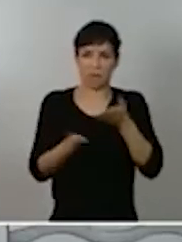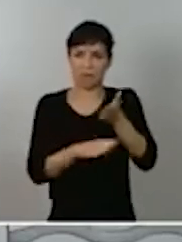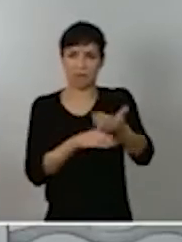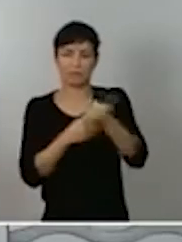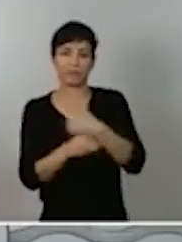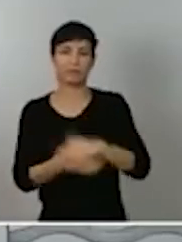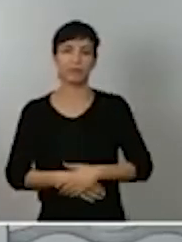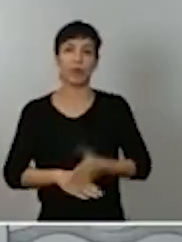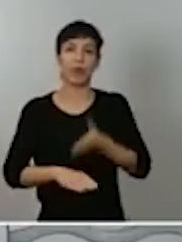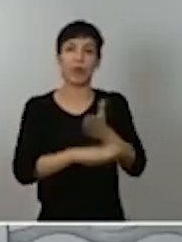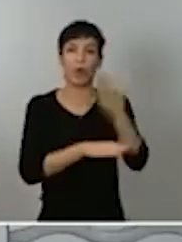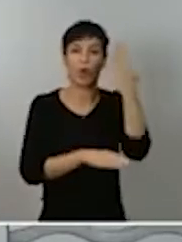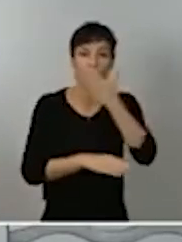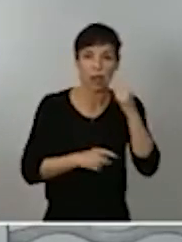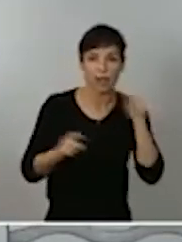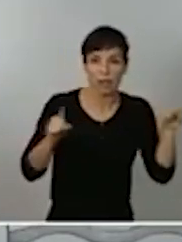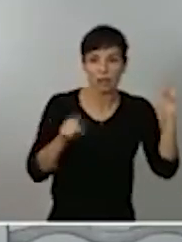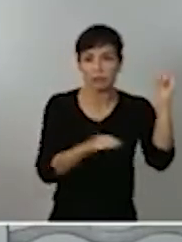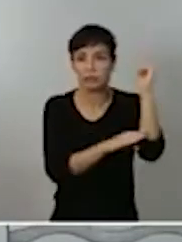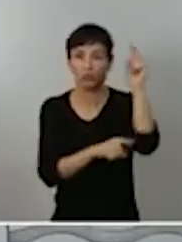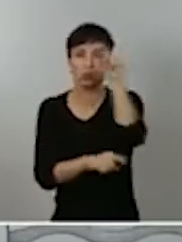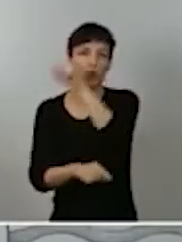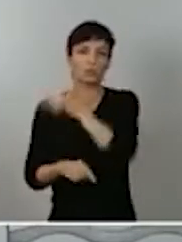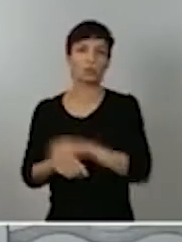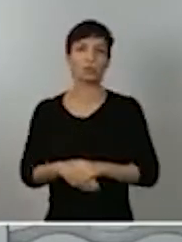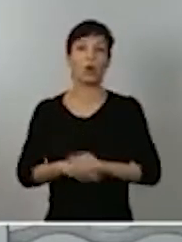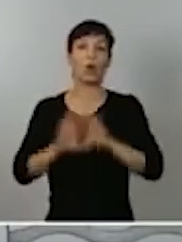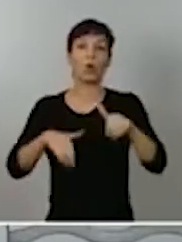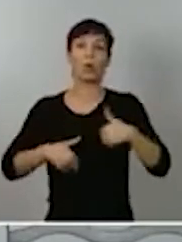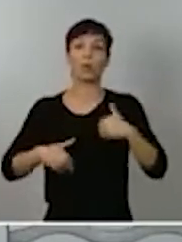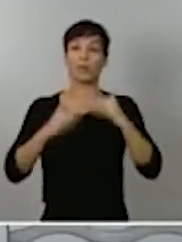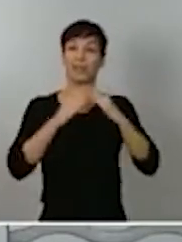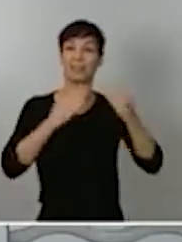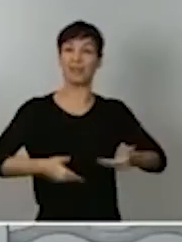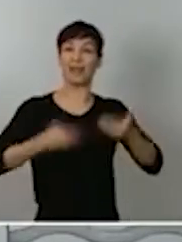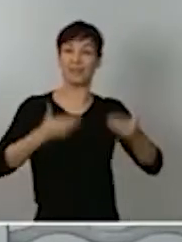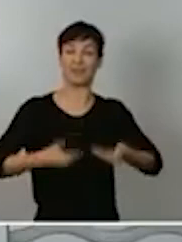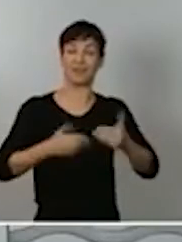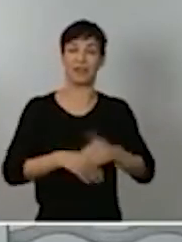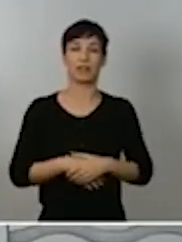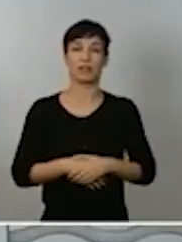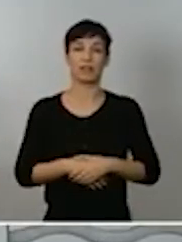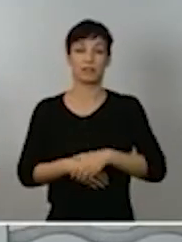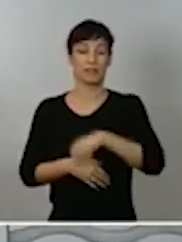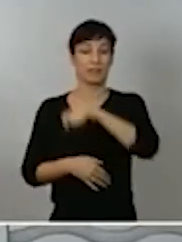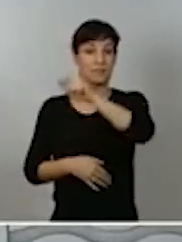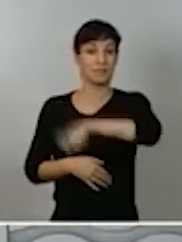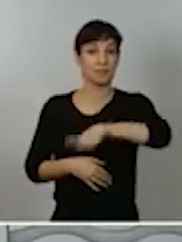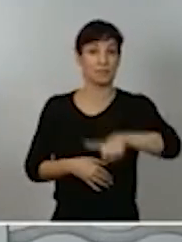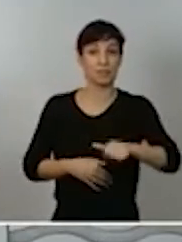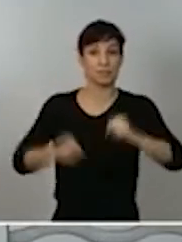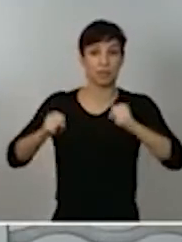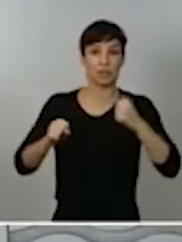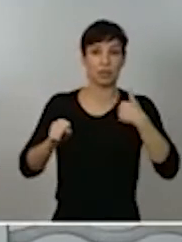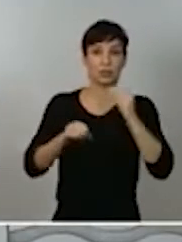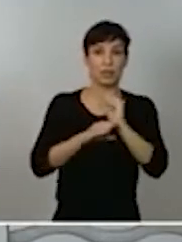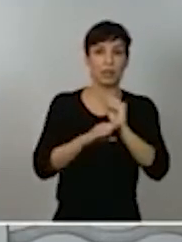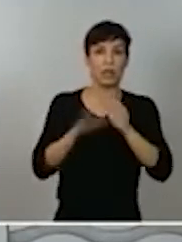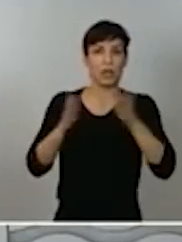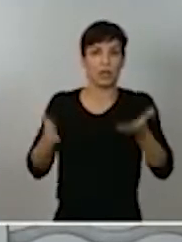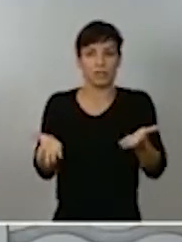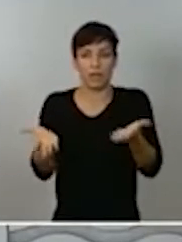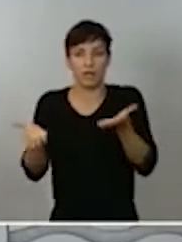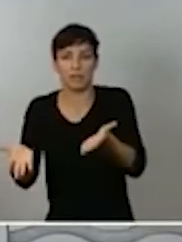educativos, retorno a la residencia habitual, asistencia y cuidado a personas mayores, menores, personas con